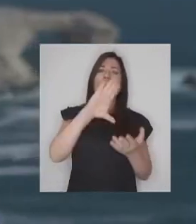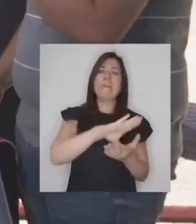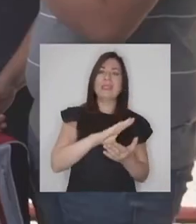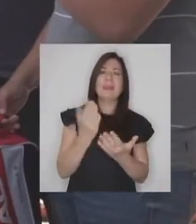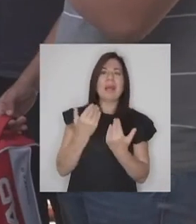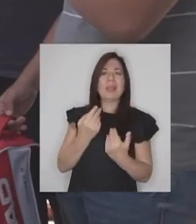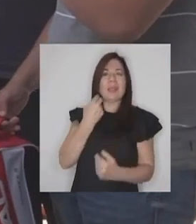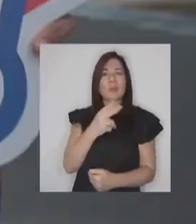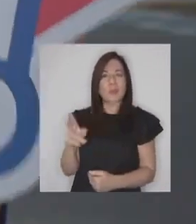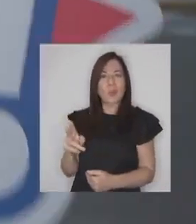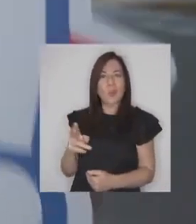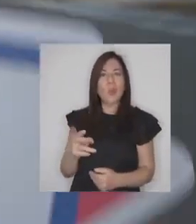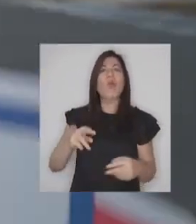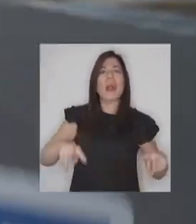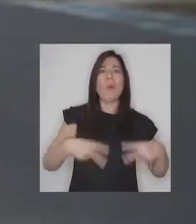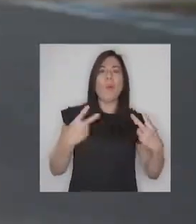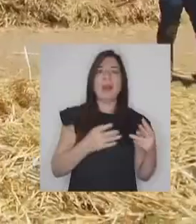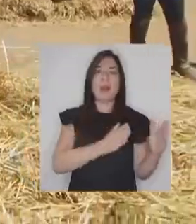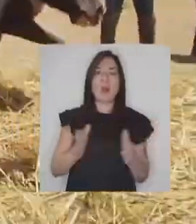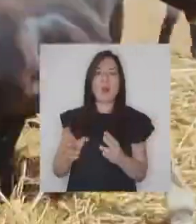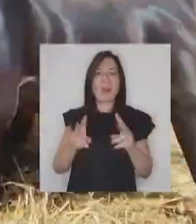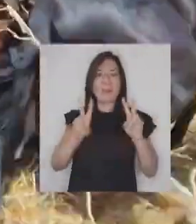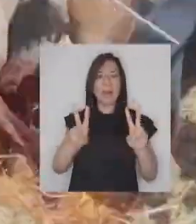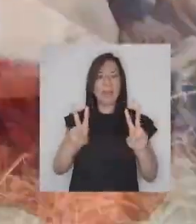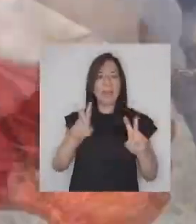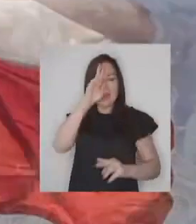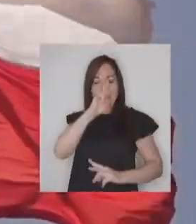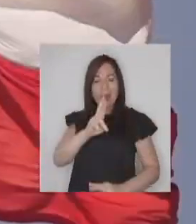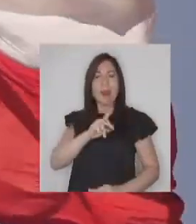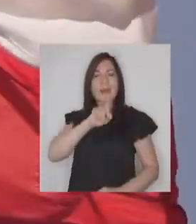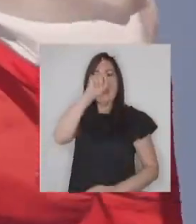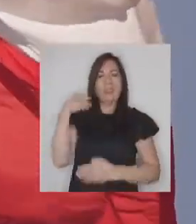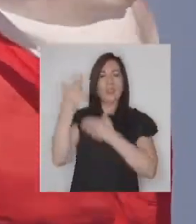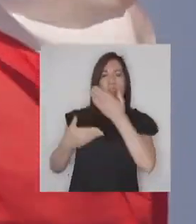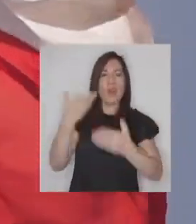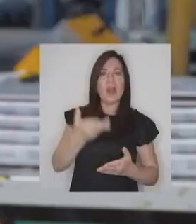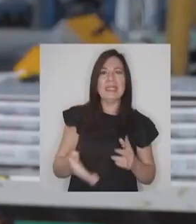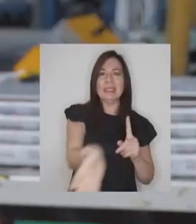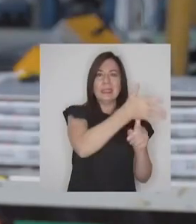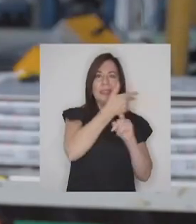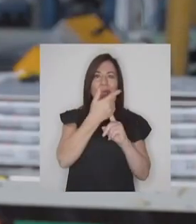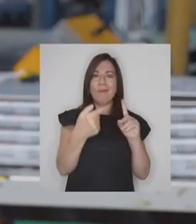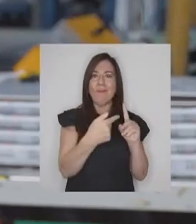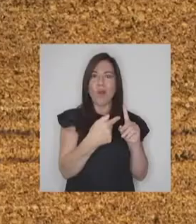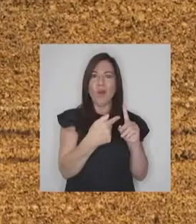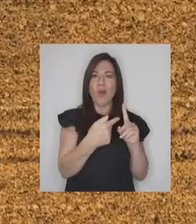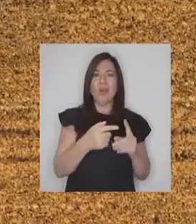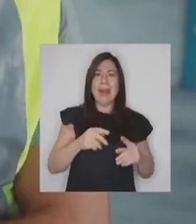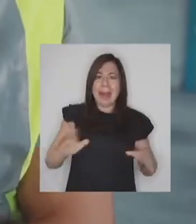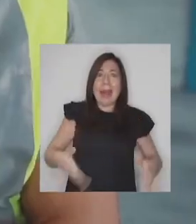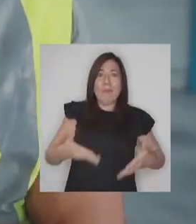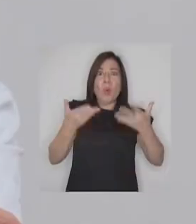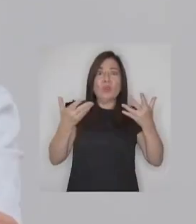y su esperanza Recuperar el orden y la paz Respetar nuestras tradiciones y nuestros símbolos Reimpulsar nuestra